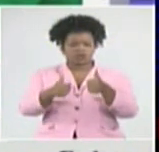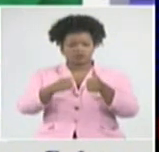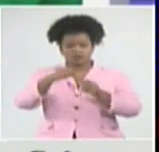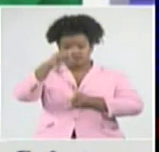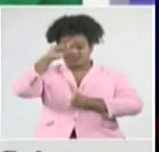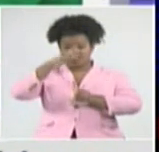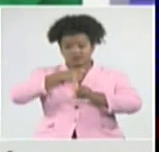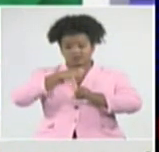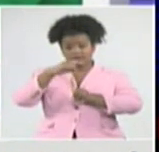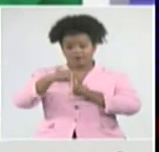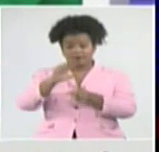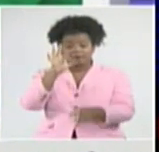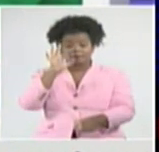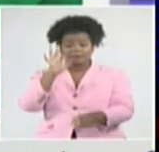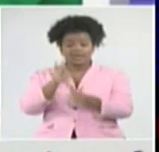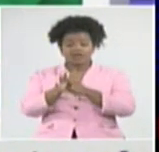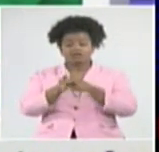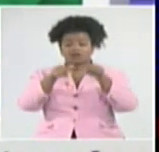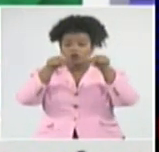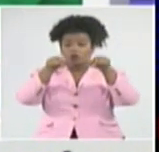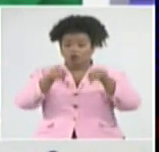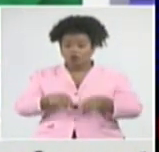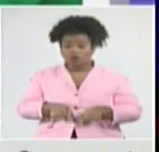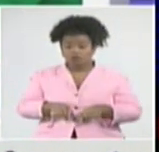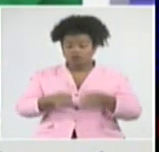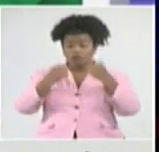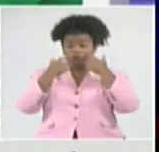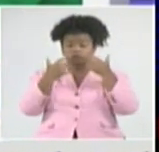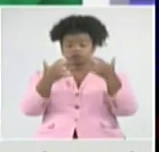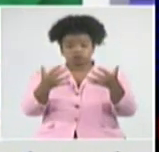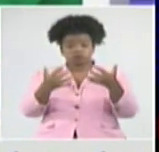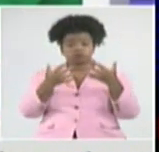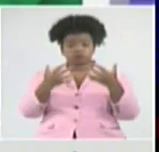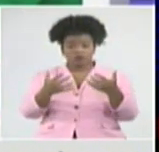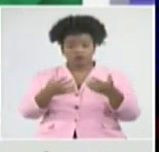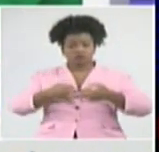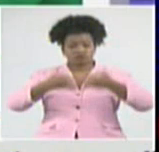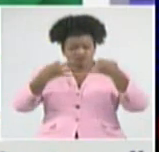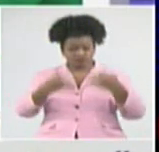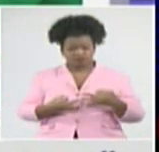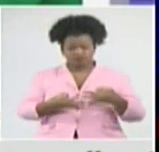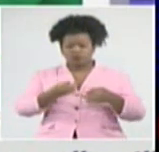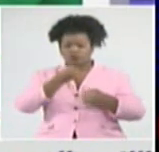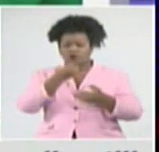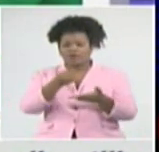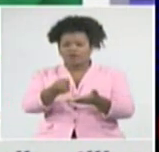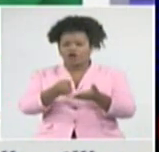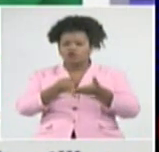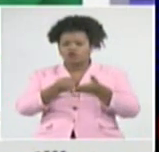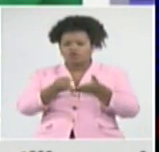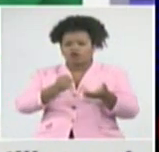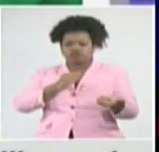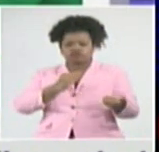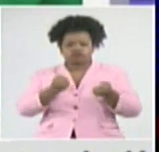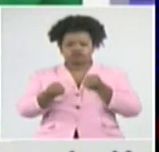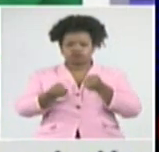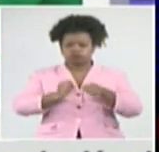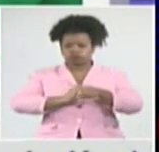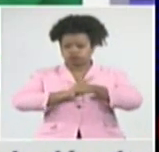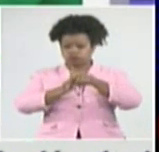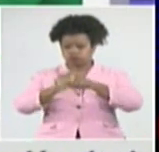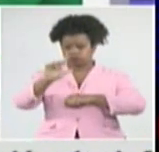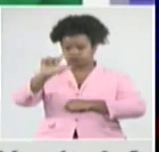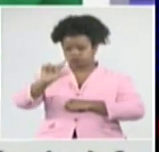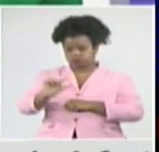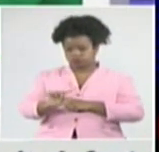comienza hoy, es decisivo, realmente nos va a permitir ir disminuyendo, no todo lo